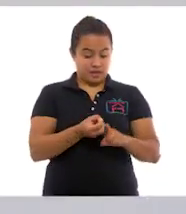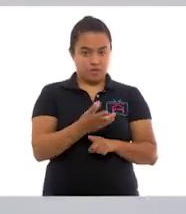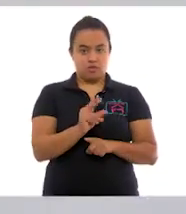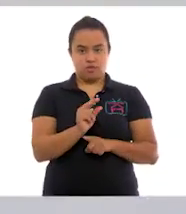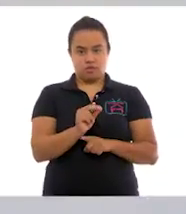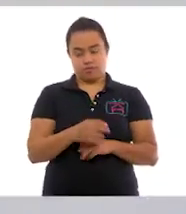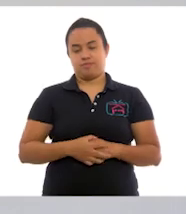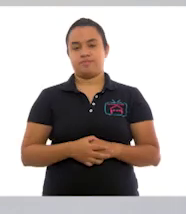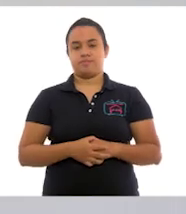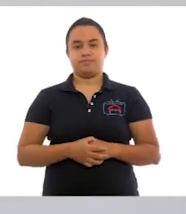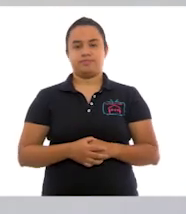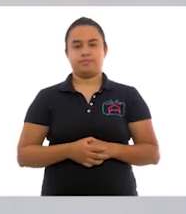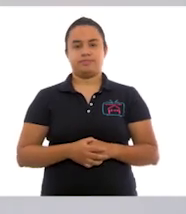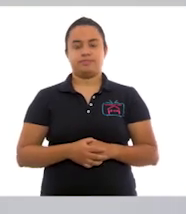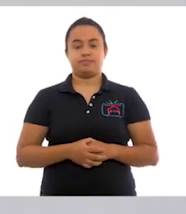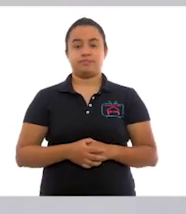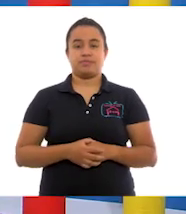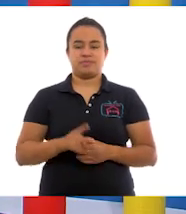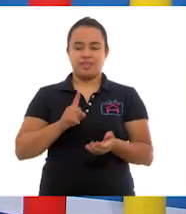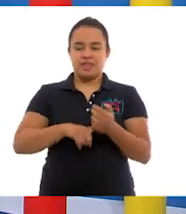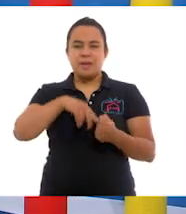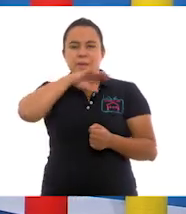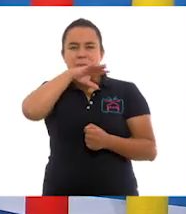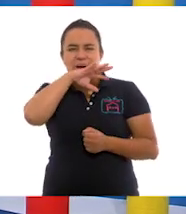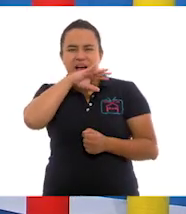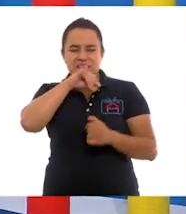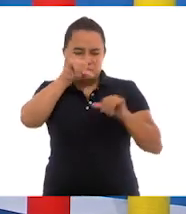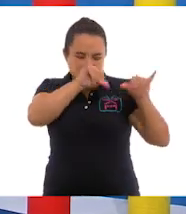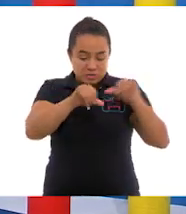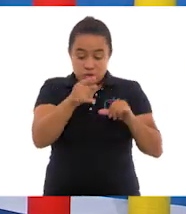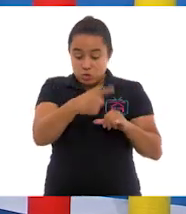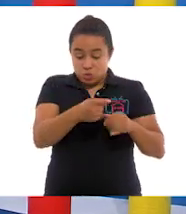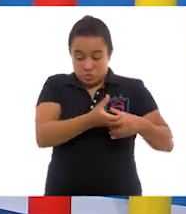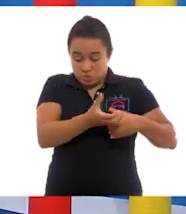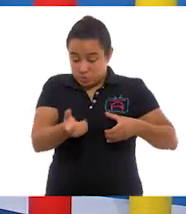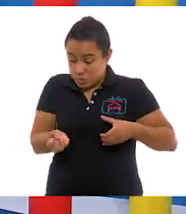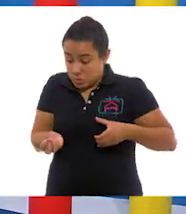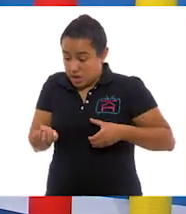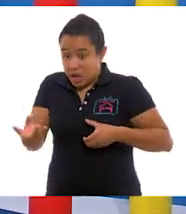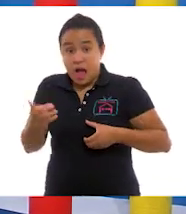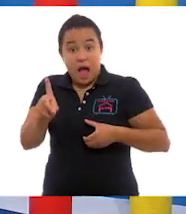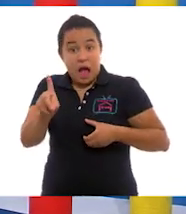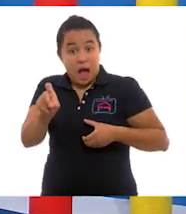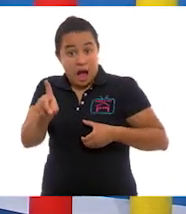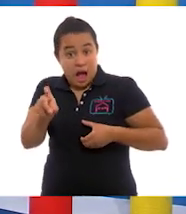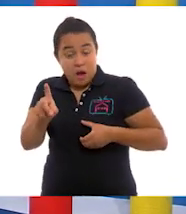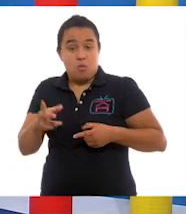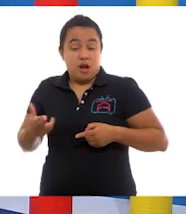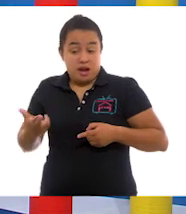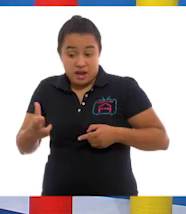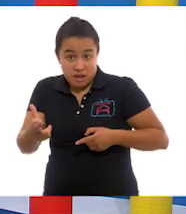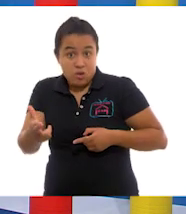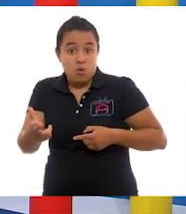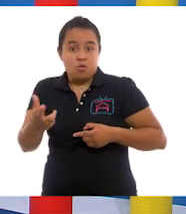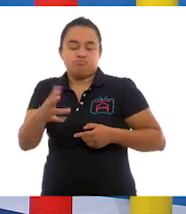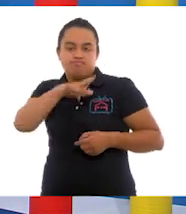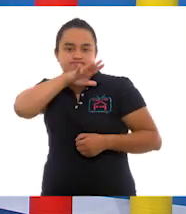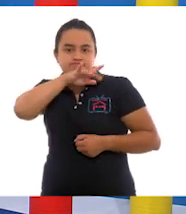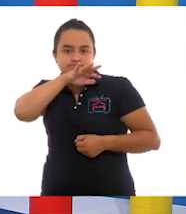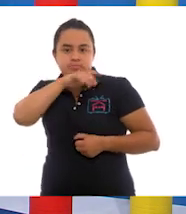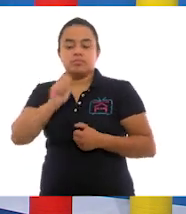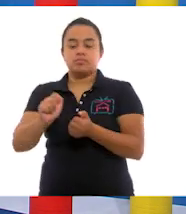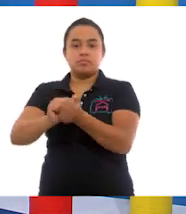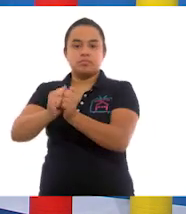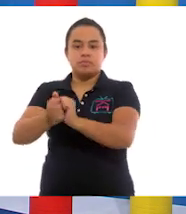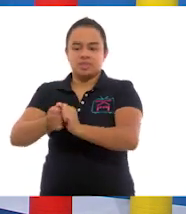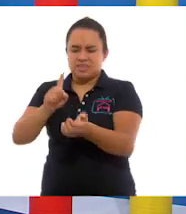a las de Muy bien. Los residuos químicos, al llegar a los ríos y lagos o mares, contaminan el agua, lo que genera